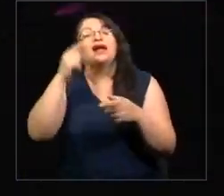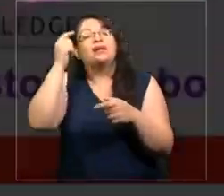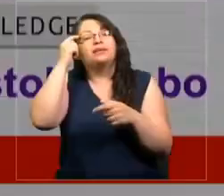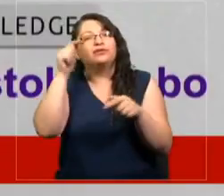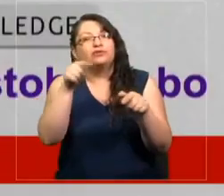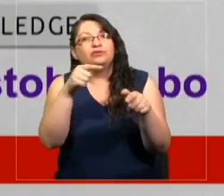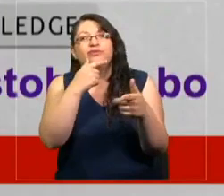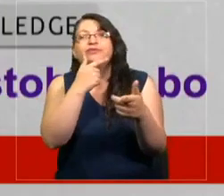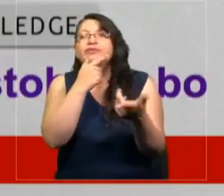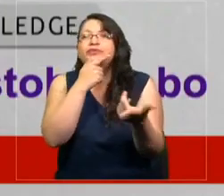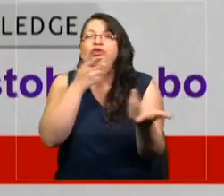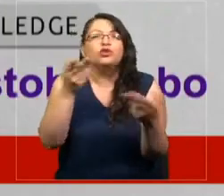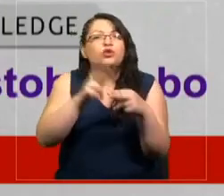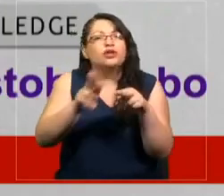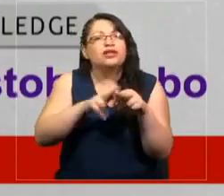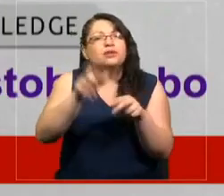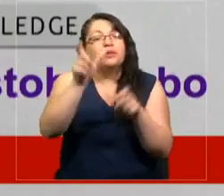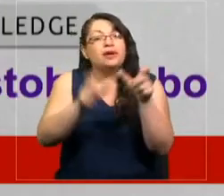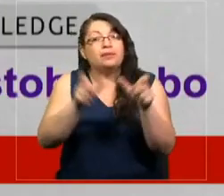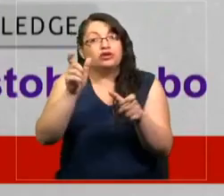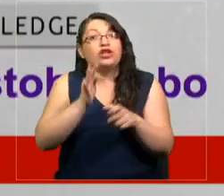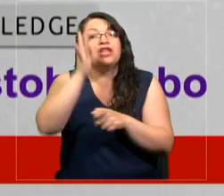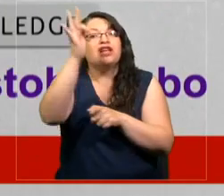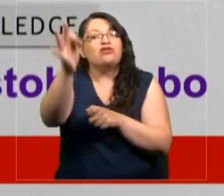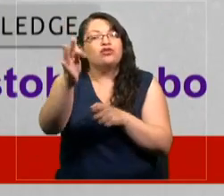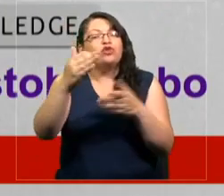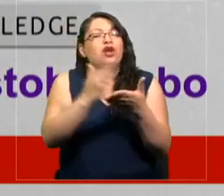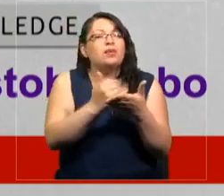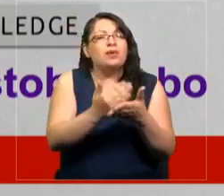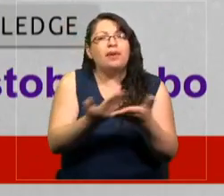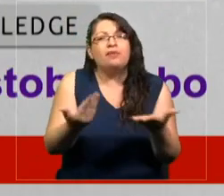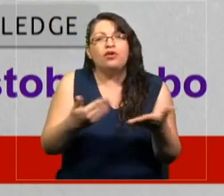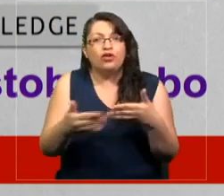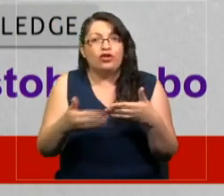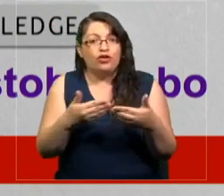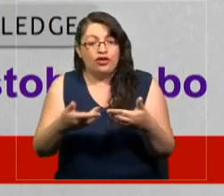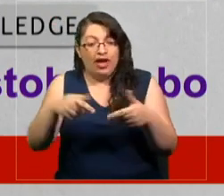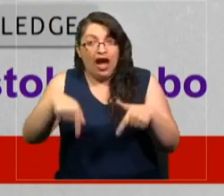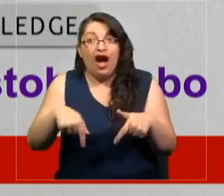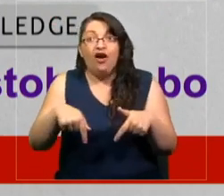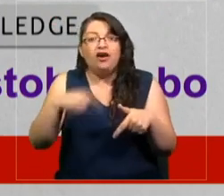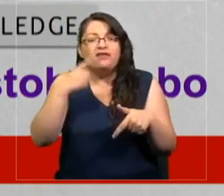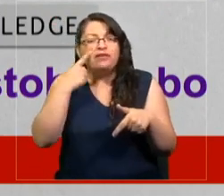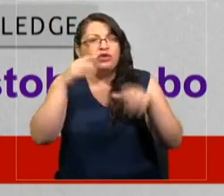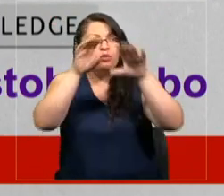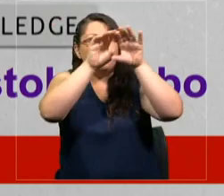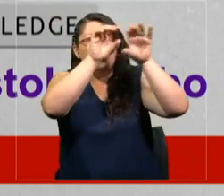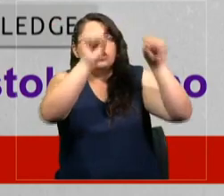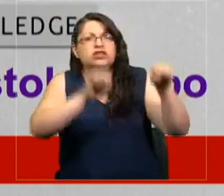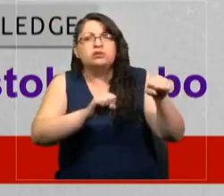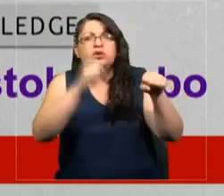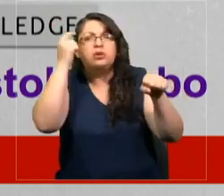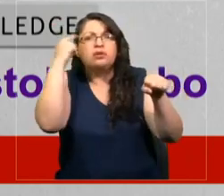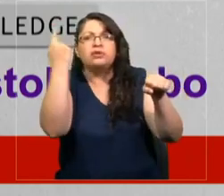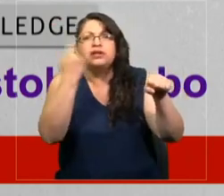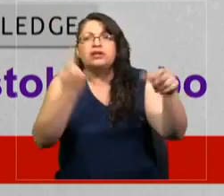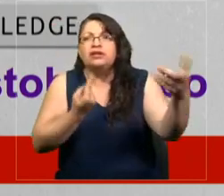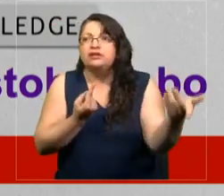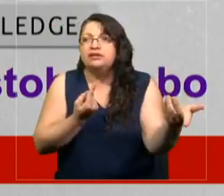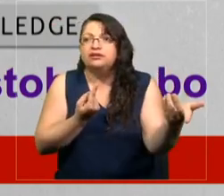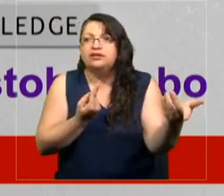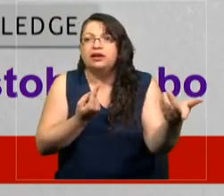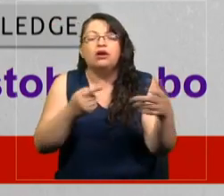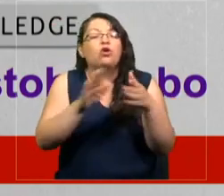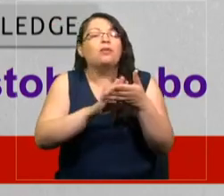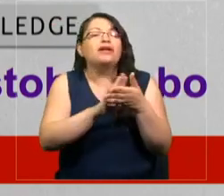¿Cómo hacemos para preparar a las generaciones que vienen en un mundo donde sistemas parecen pensar por sí solos? Si las